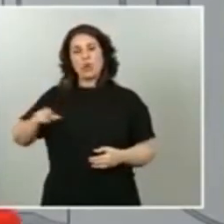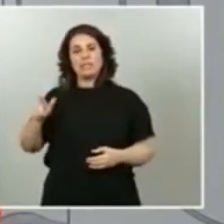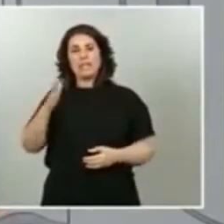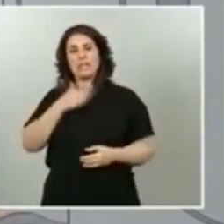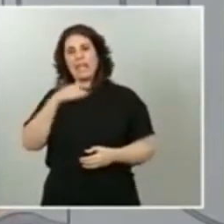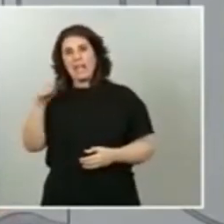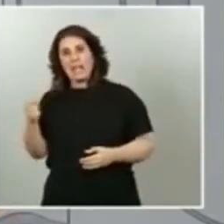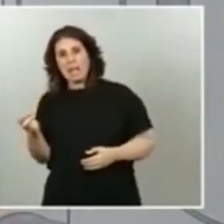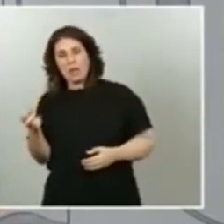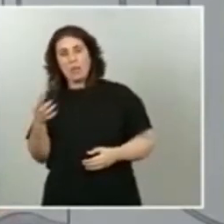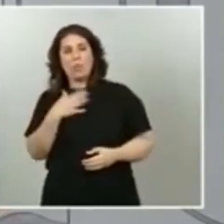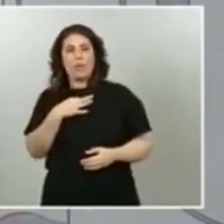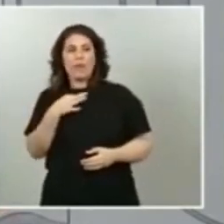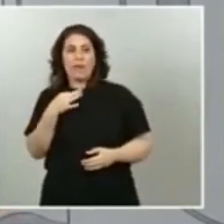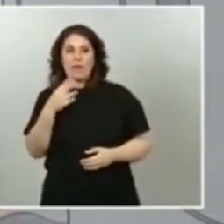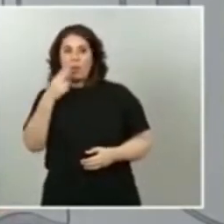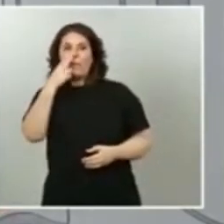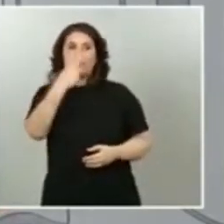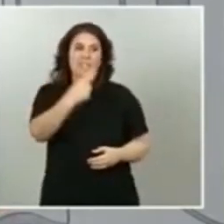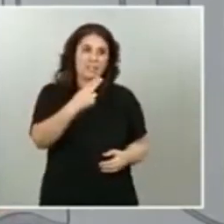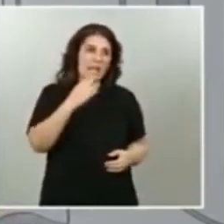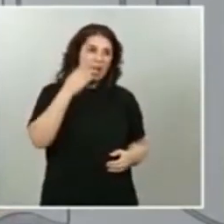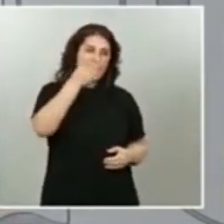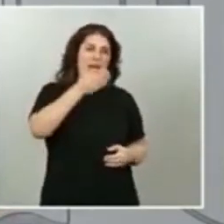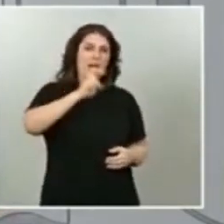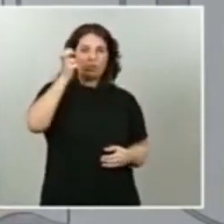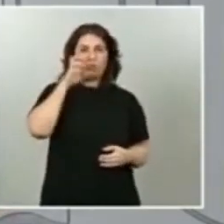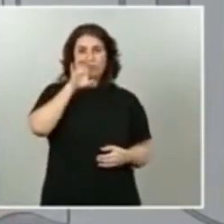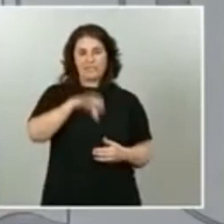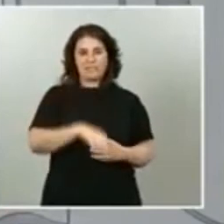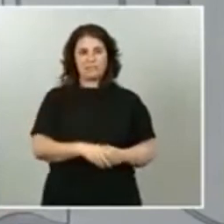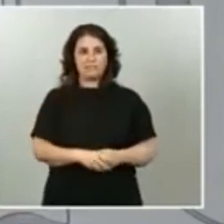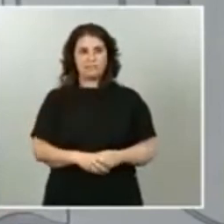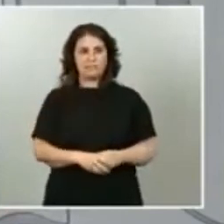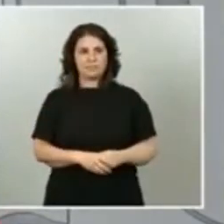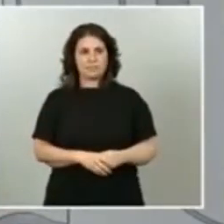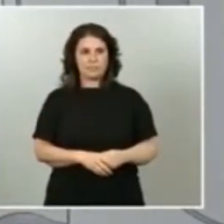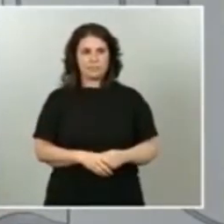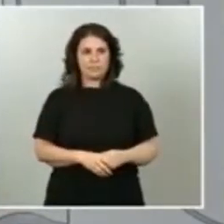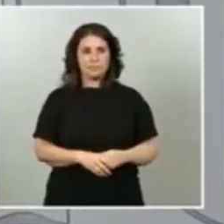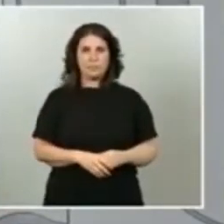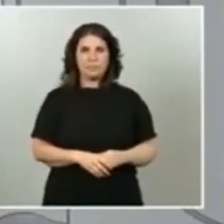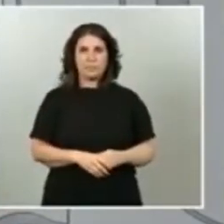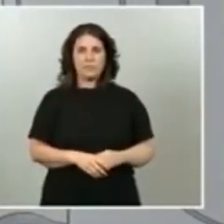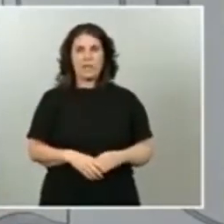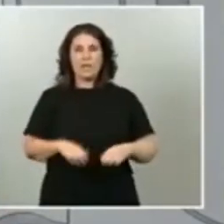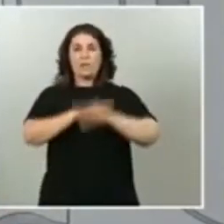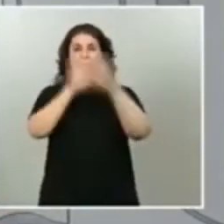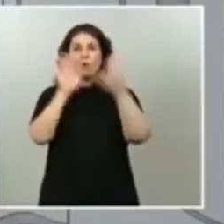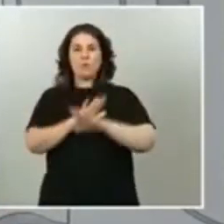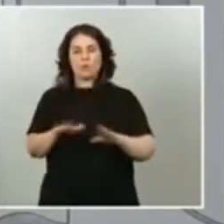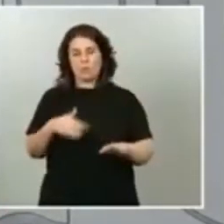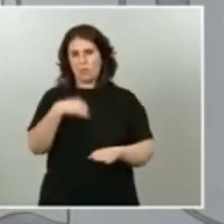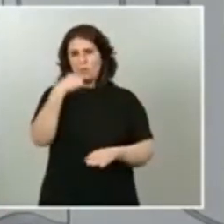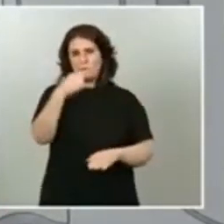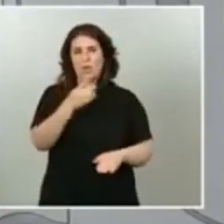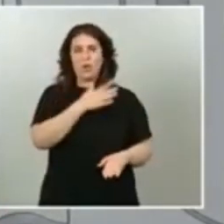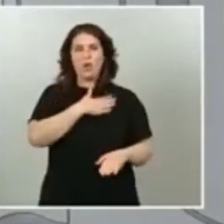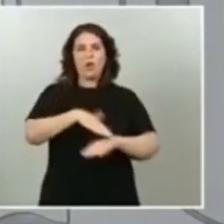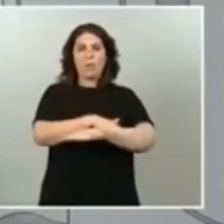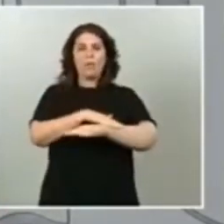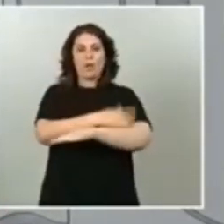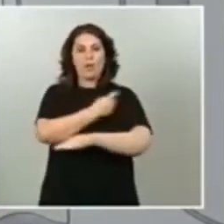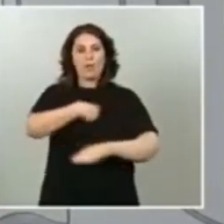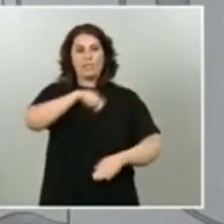visitar a otros países y por último decirle que el gobierno de España está realizando ha